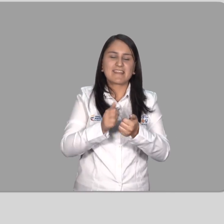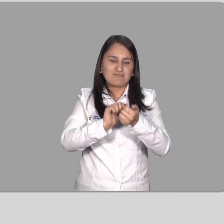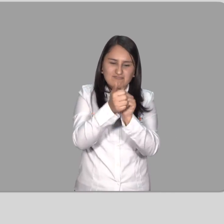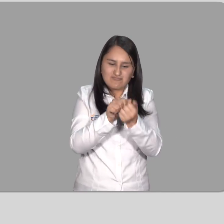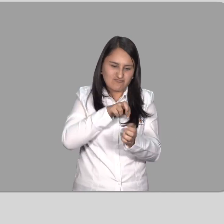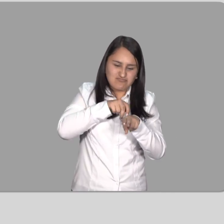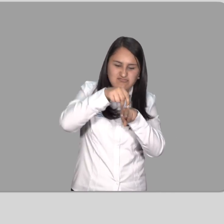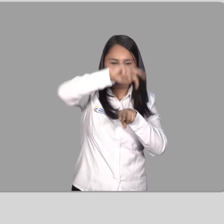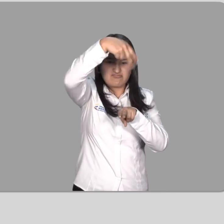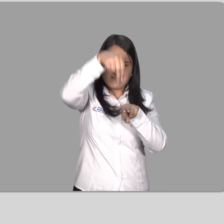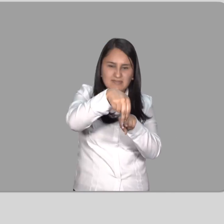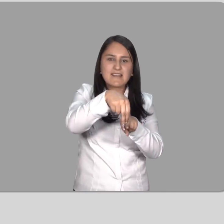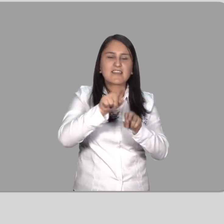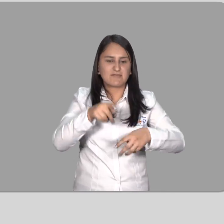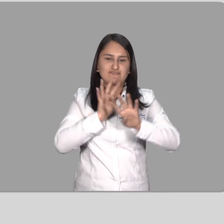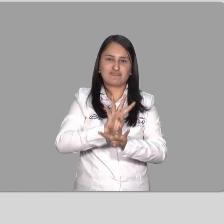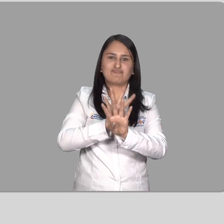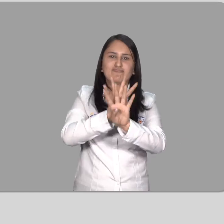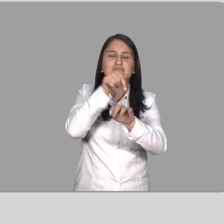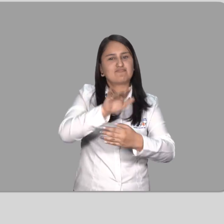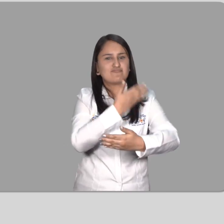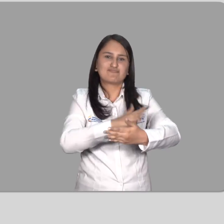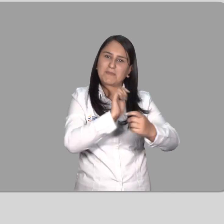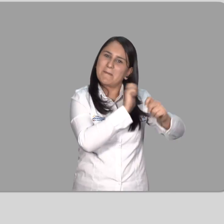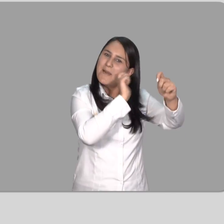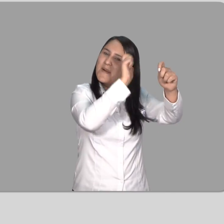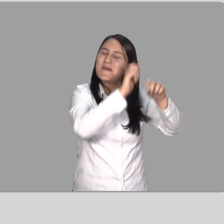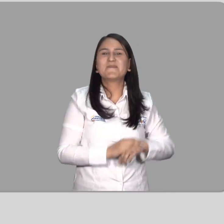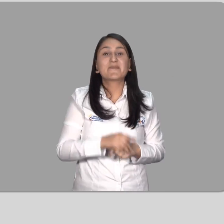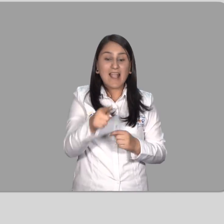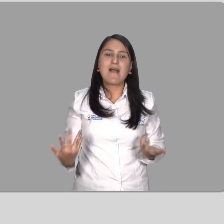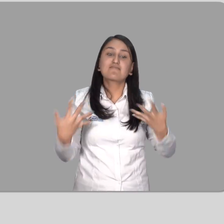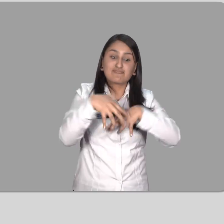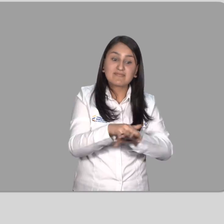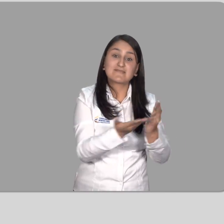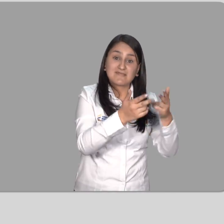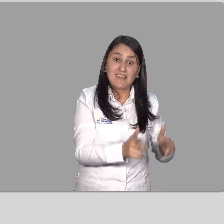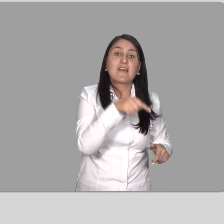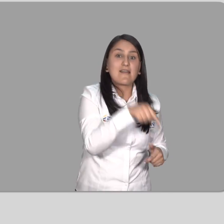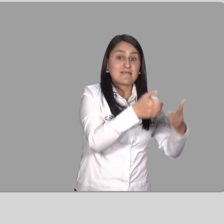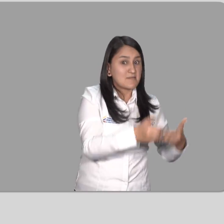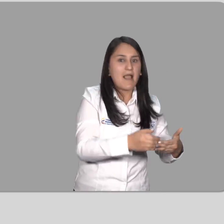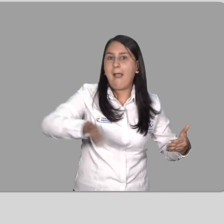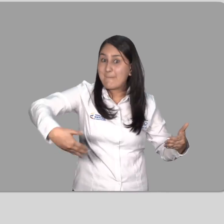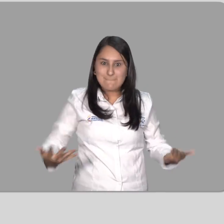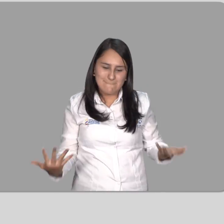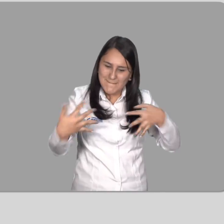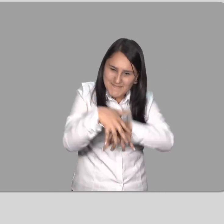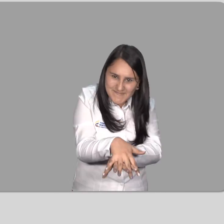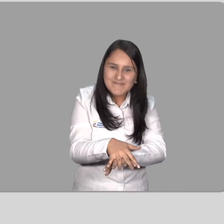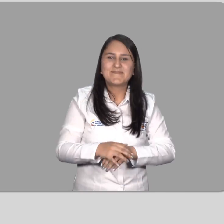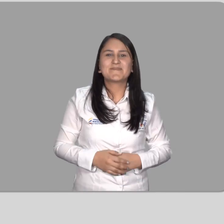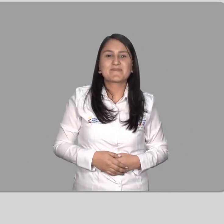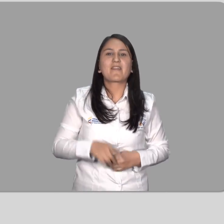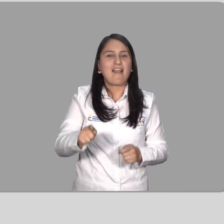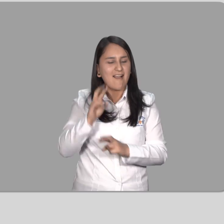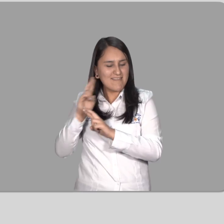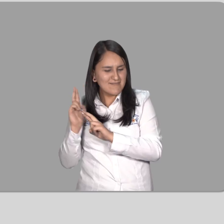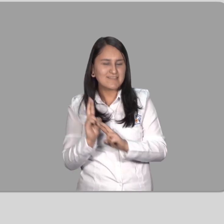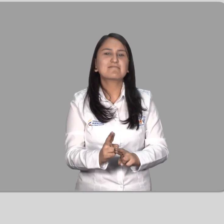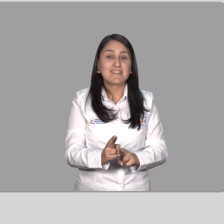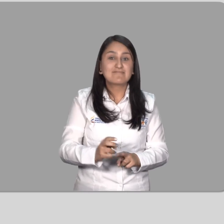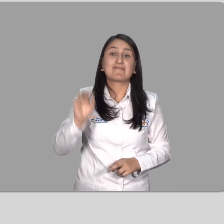gimnasia y banda musico-marcial Donde se integran estudiantes con o sin discapacidad Obteniendo